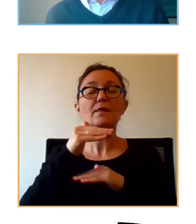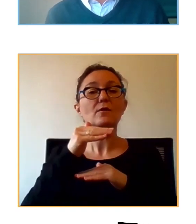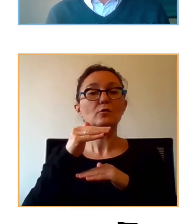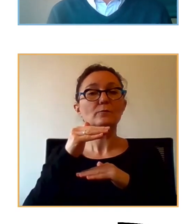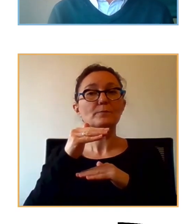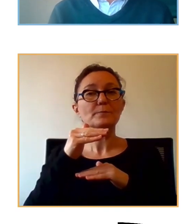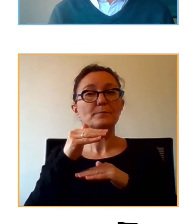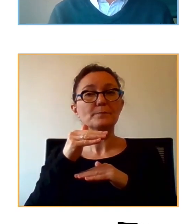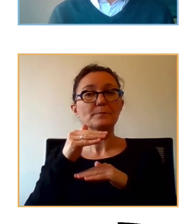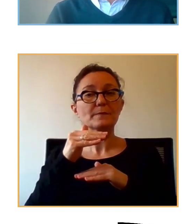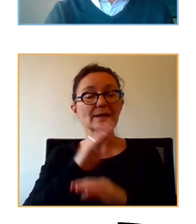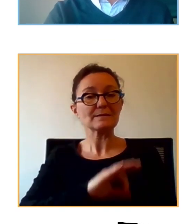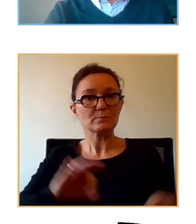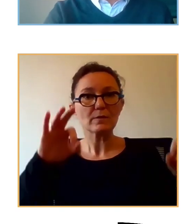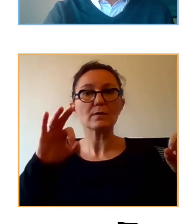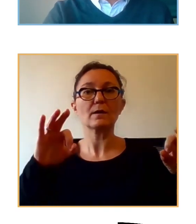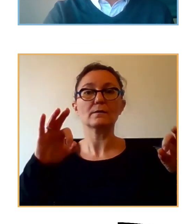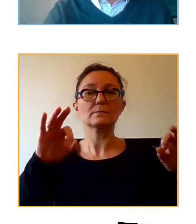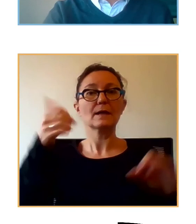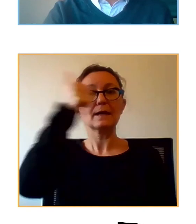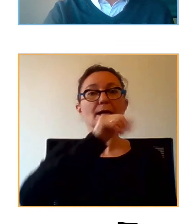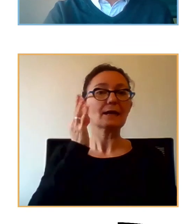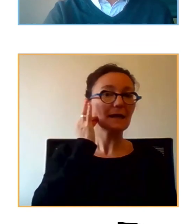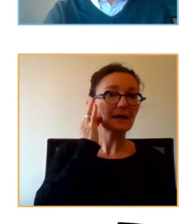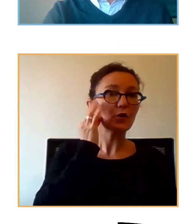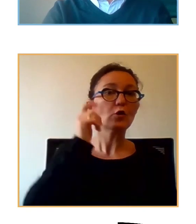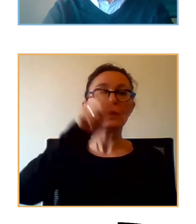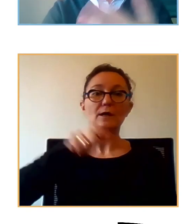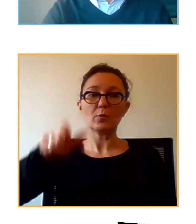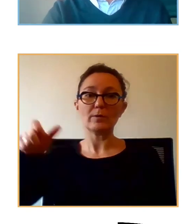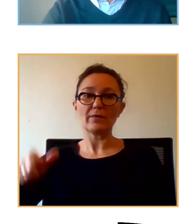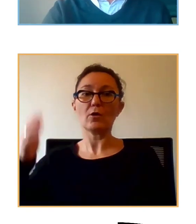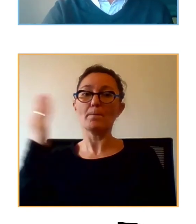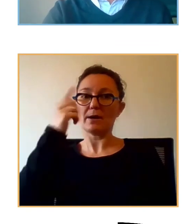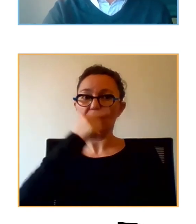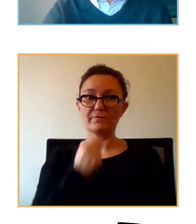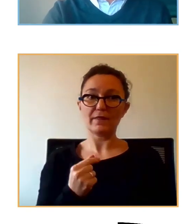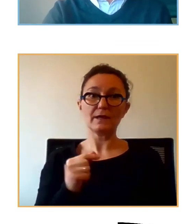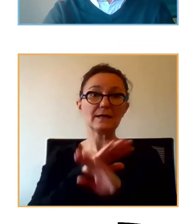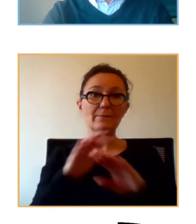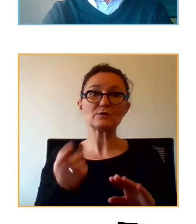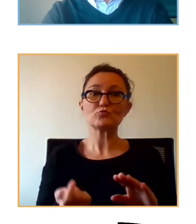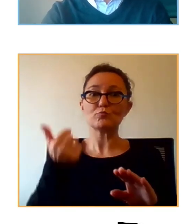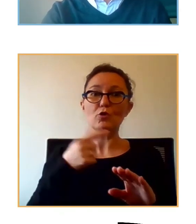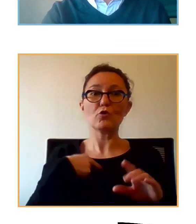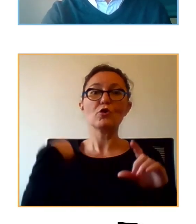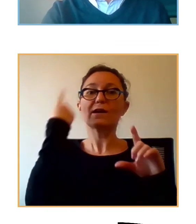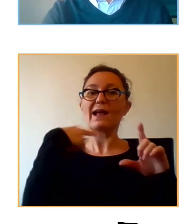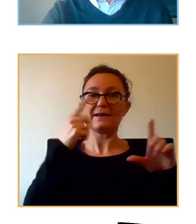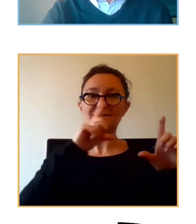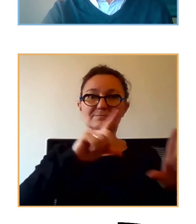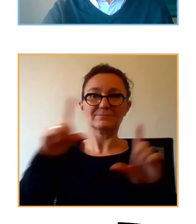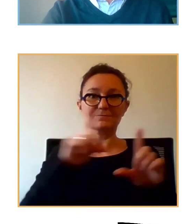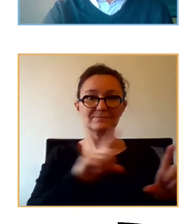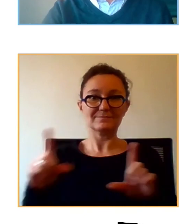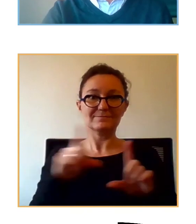una atención especial al género y a la población vulnerable simplemente para que vean un poco las voces las caras mejor dicho de